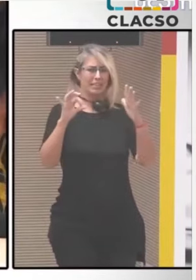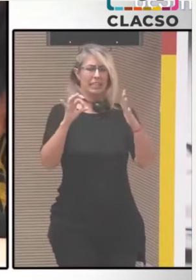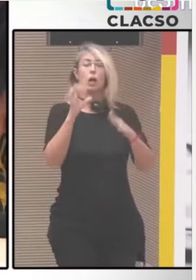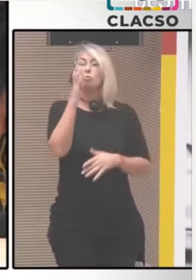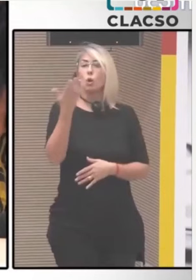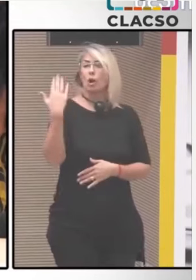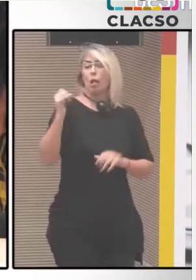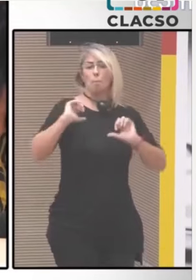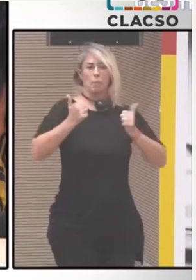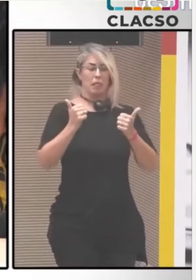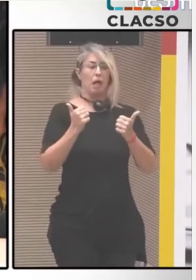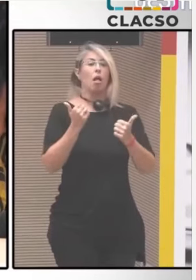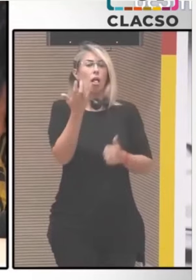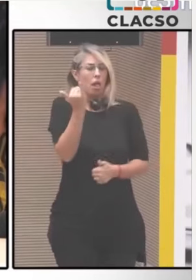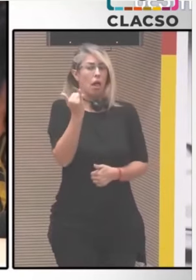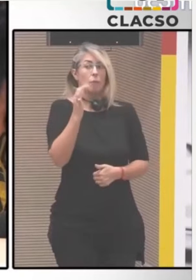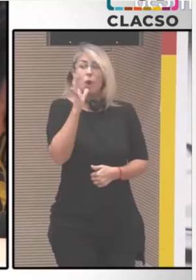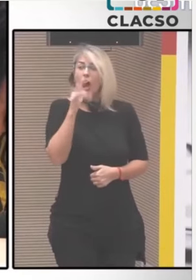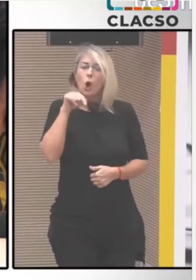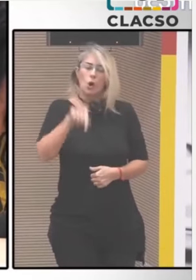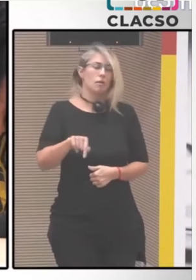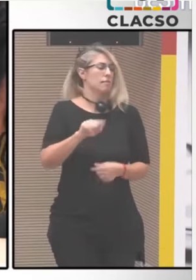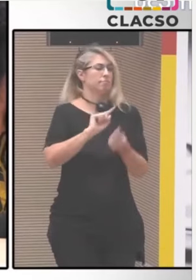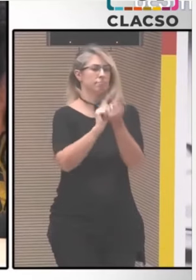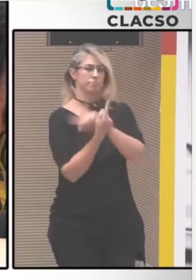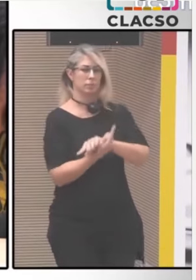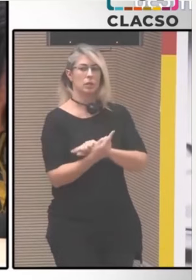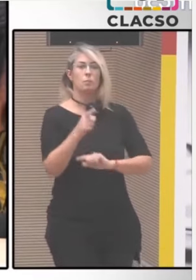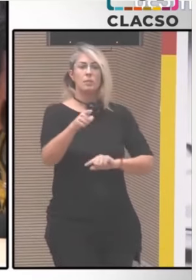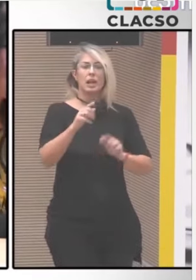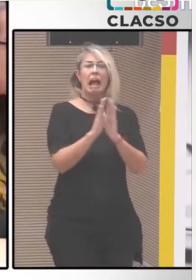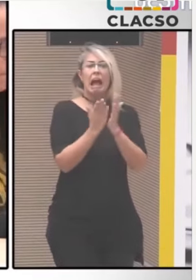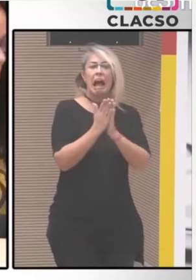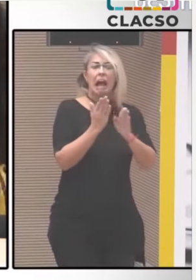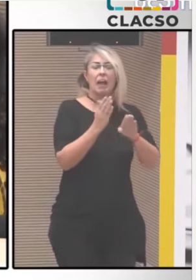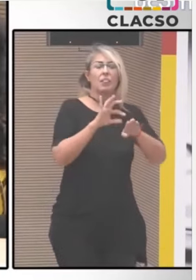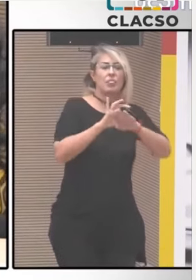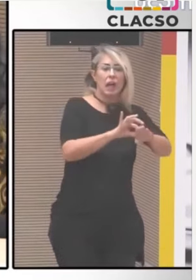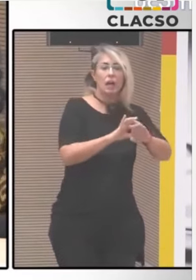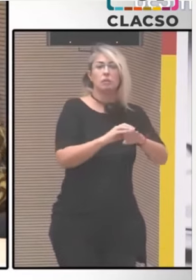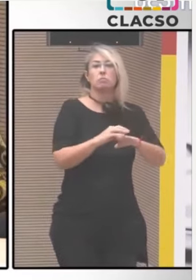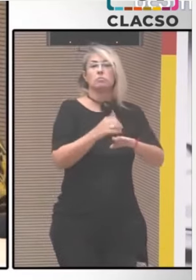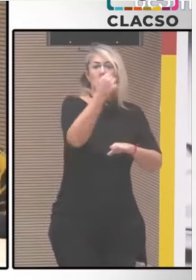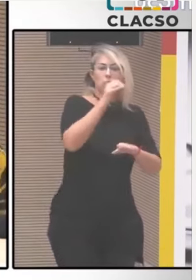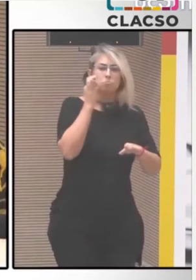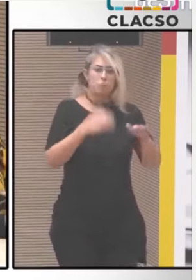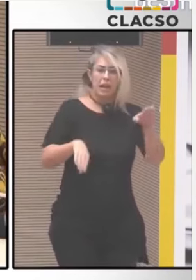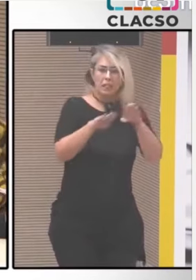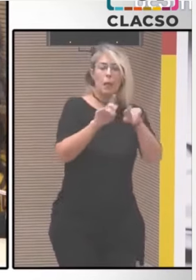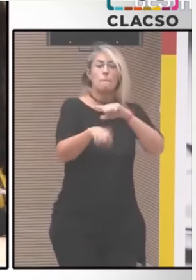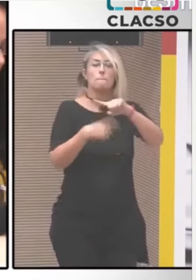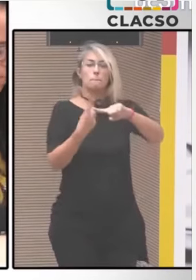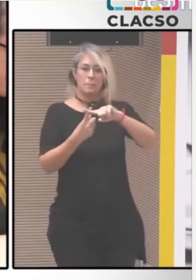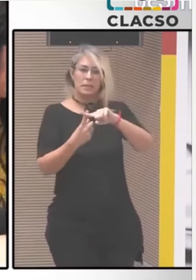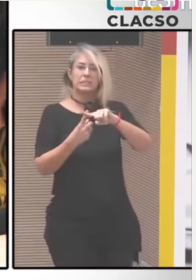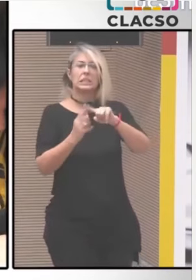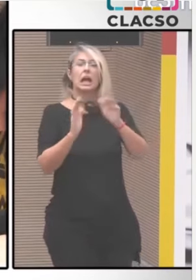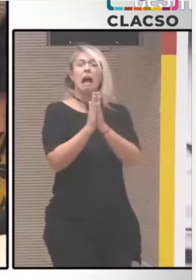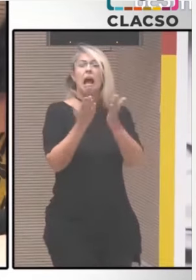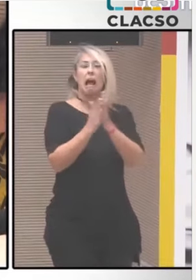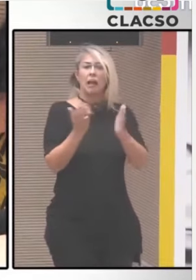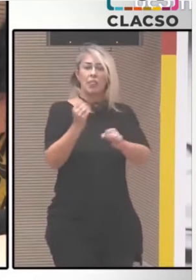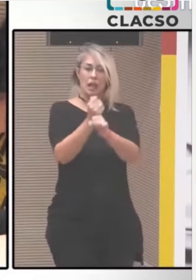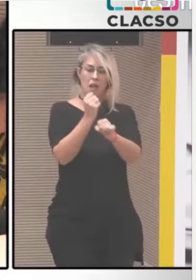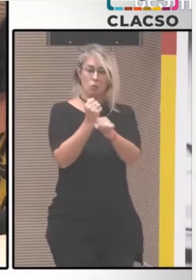bloques aparte de las y los panelistas, los dialoguistas que estuvieron ahí participando de este